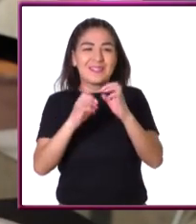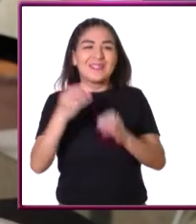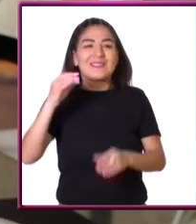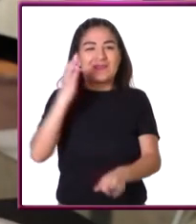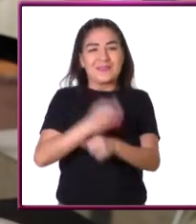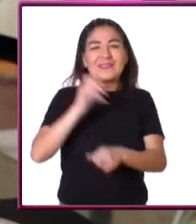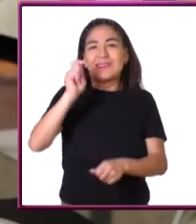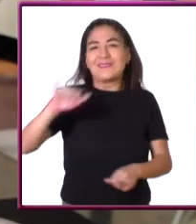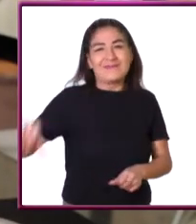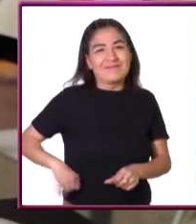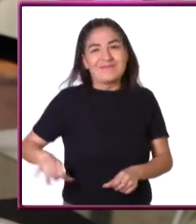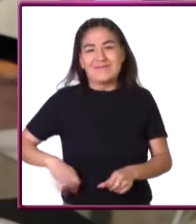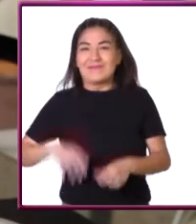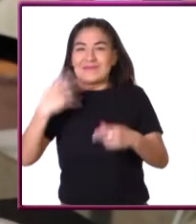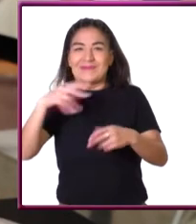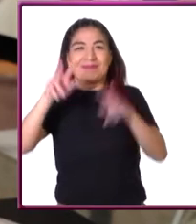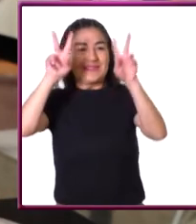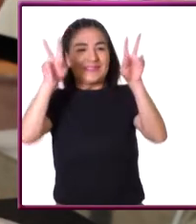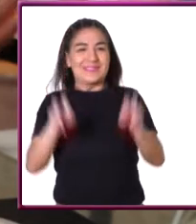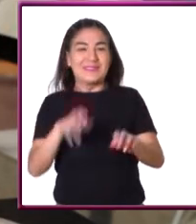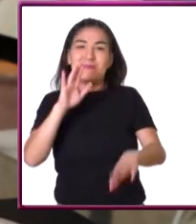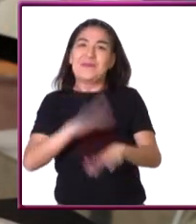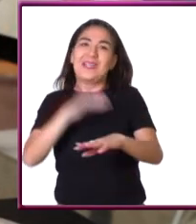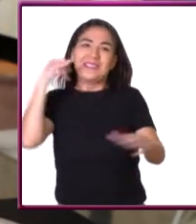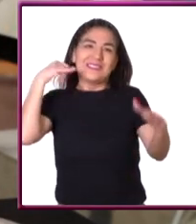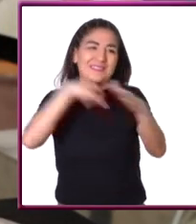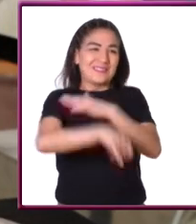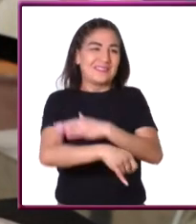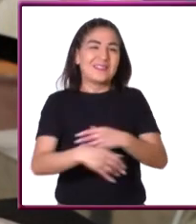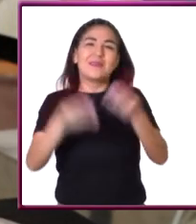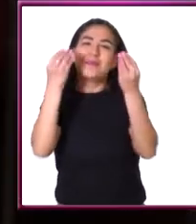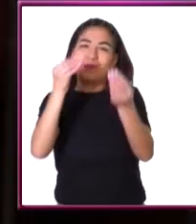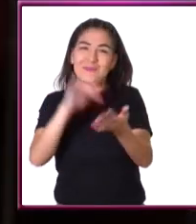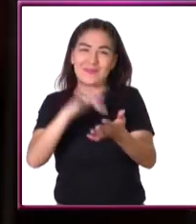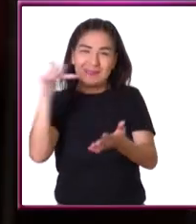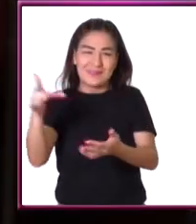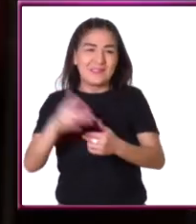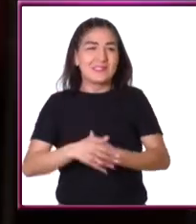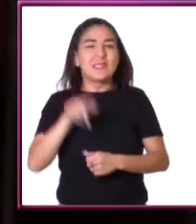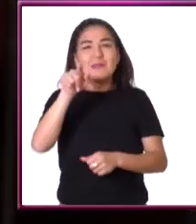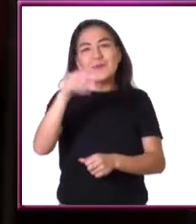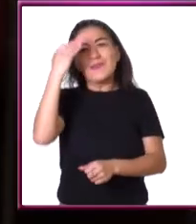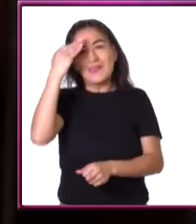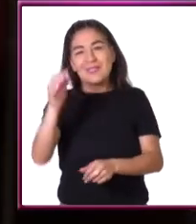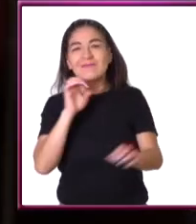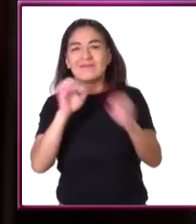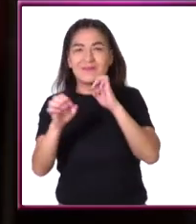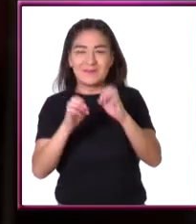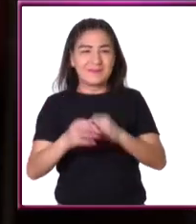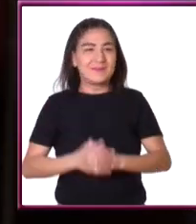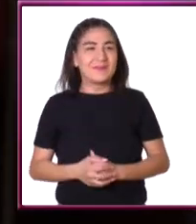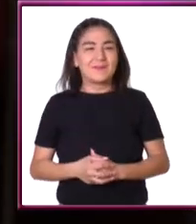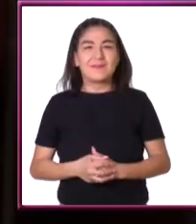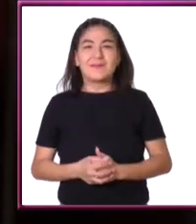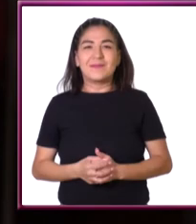primos son súper interesantes y son un tema enorme, ¿no? Muchas gracias por tu tiempo para esta entrevista.